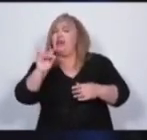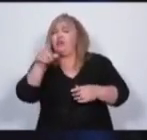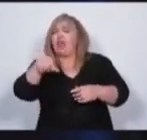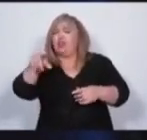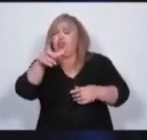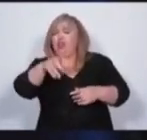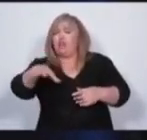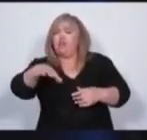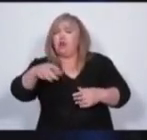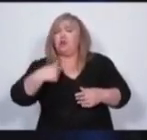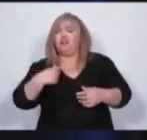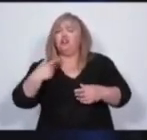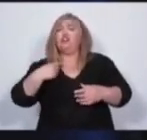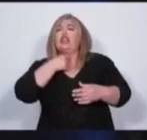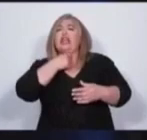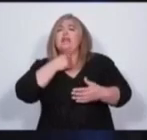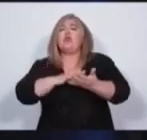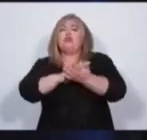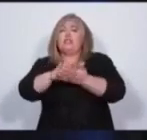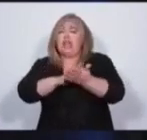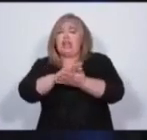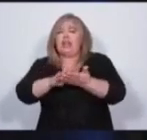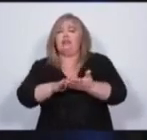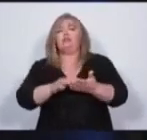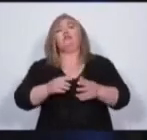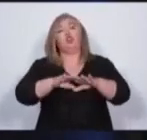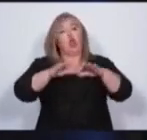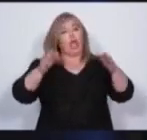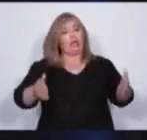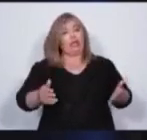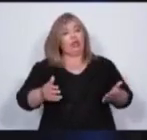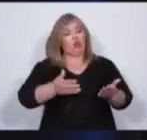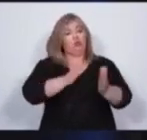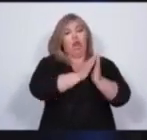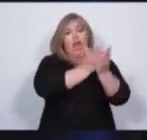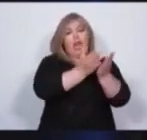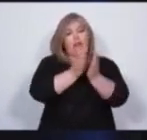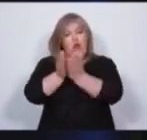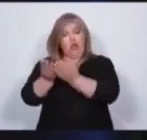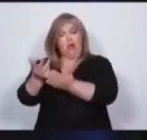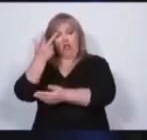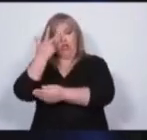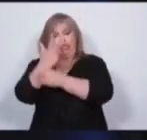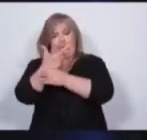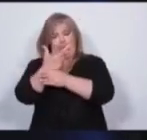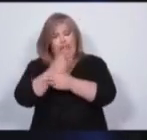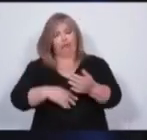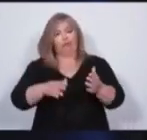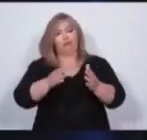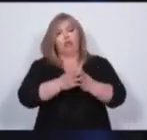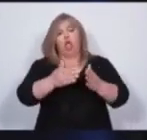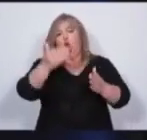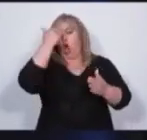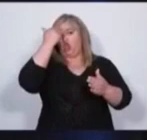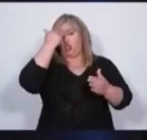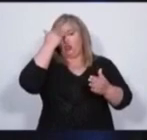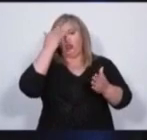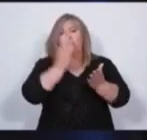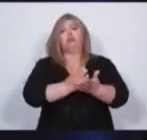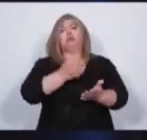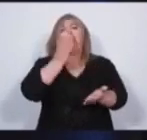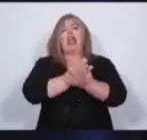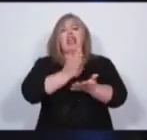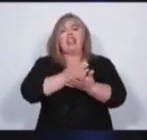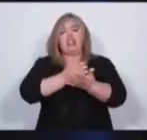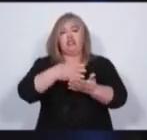es que tenemos que tener tres libros en el escritorio. Tenemos que tener una constitución para saber derechos y deberes. Tenemos que